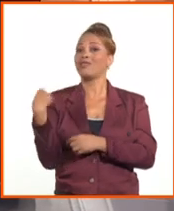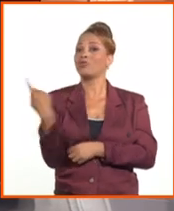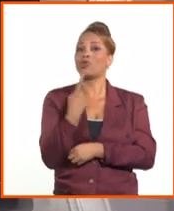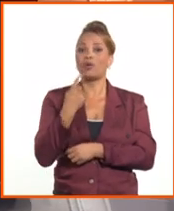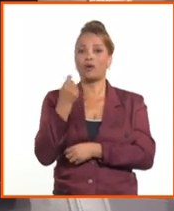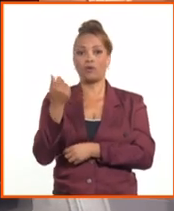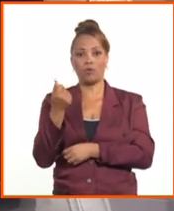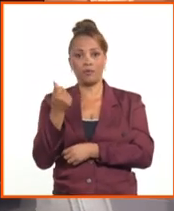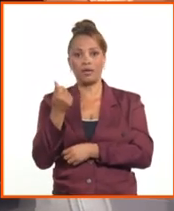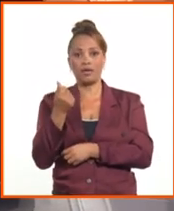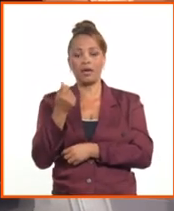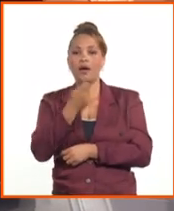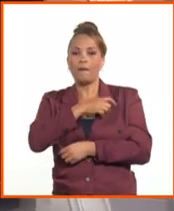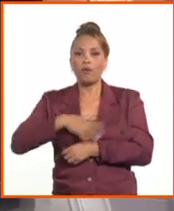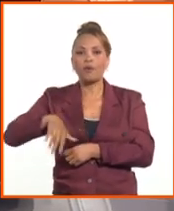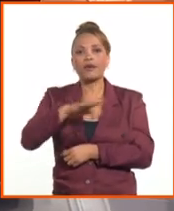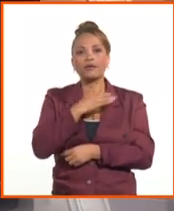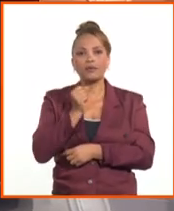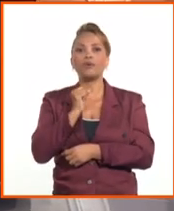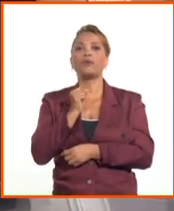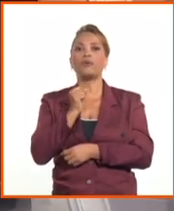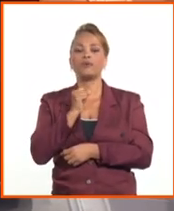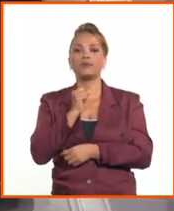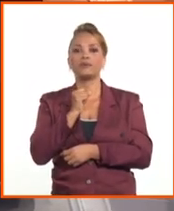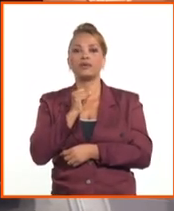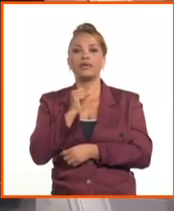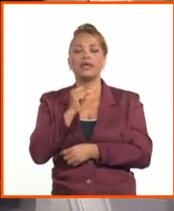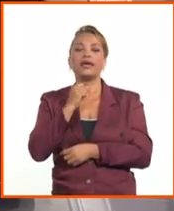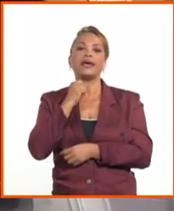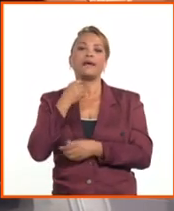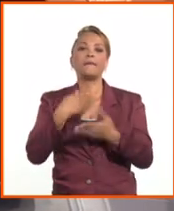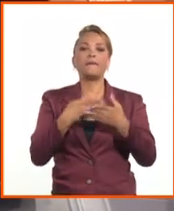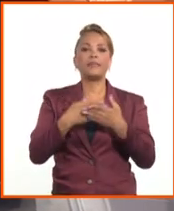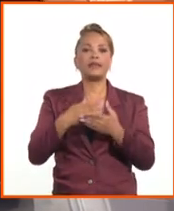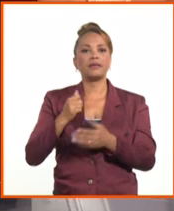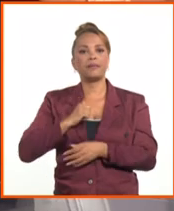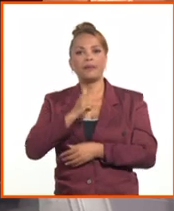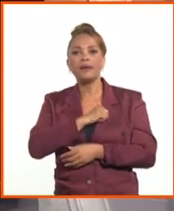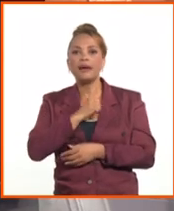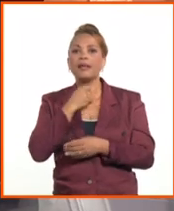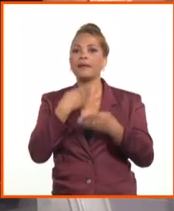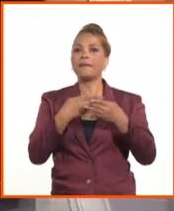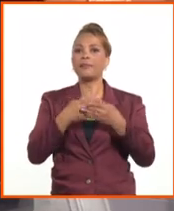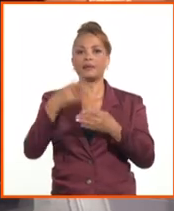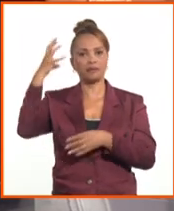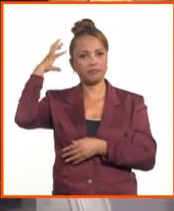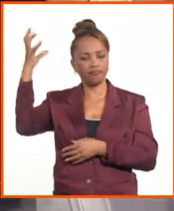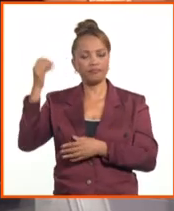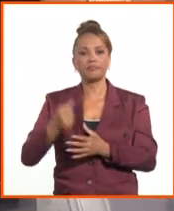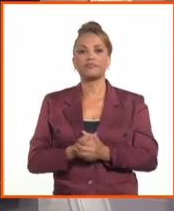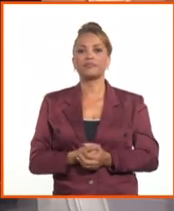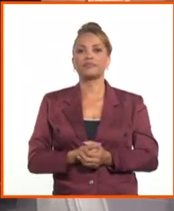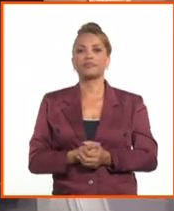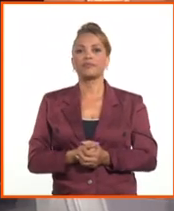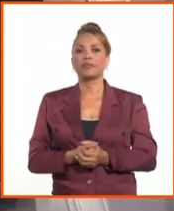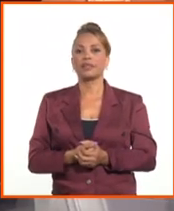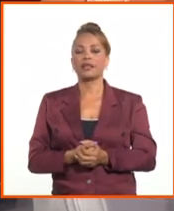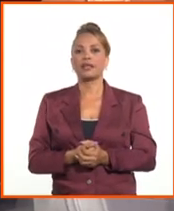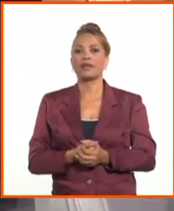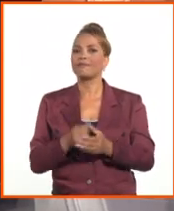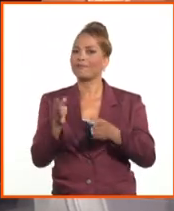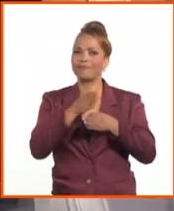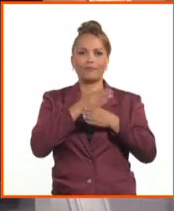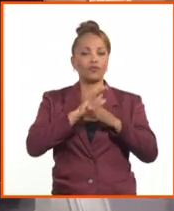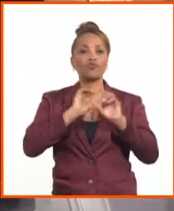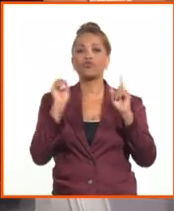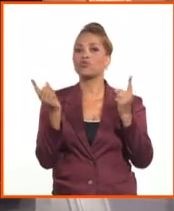circuitos, población, actores económicos no estatales, empresas mixtas, empresas estatales, unidades presupuestadas, todos con